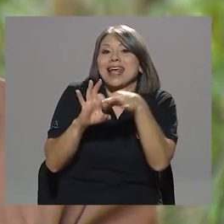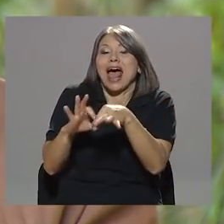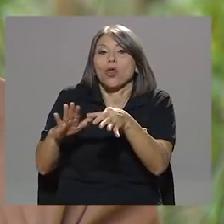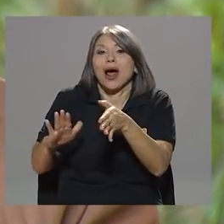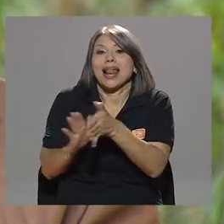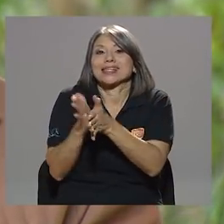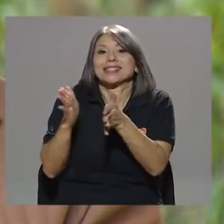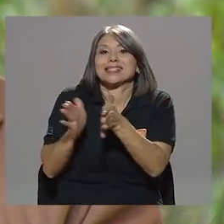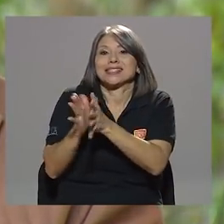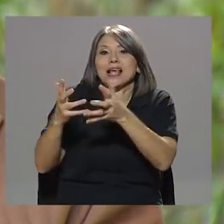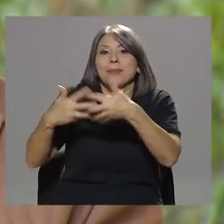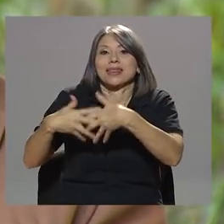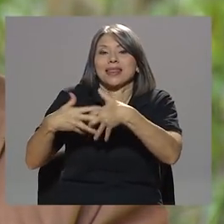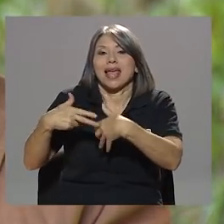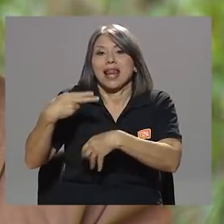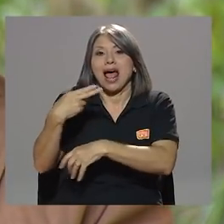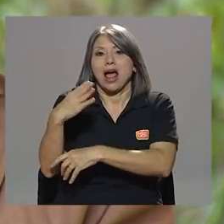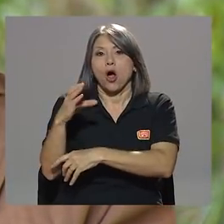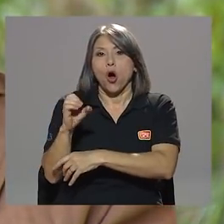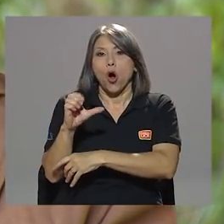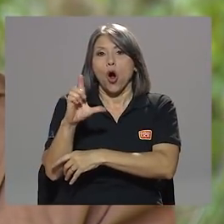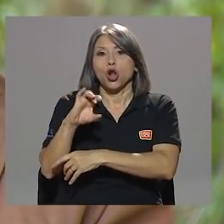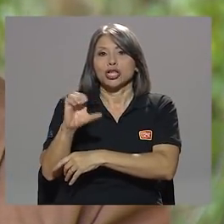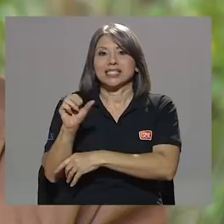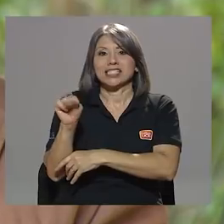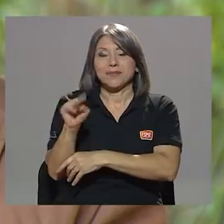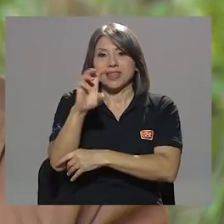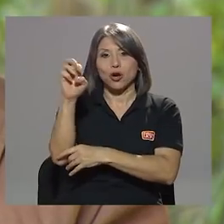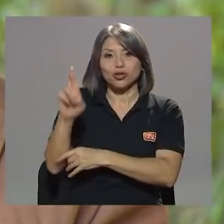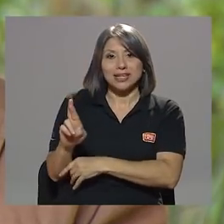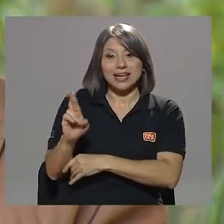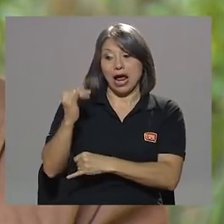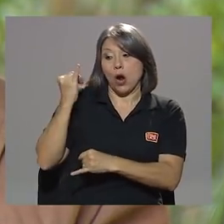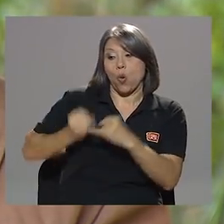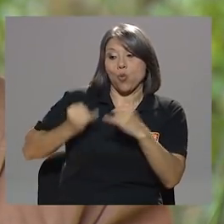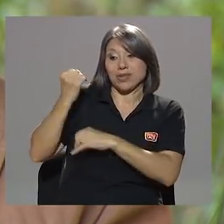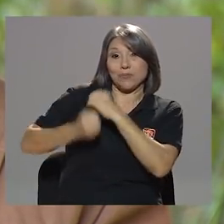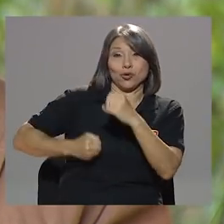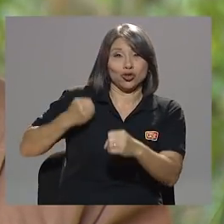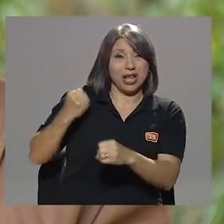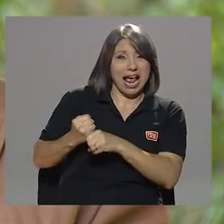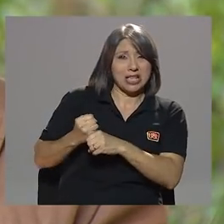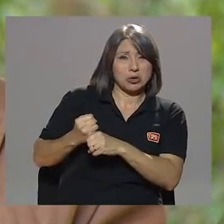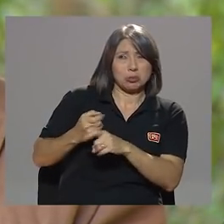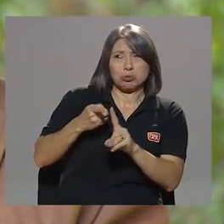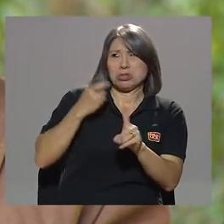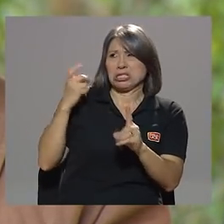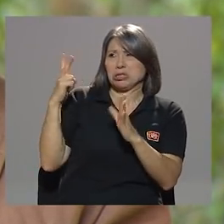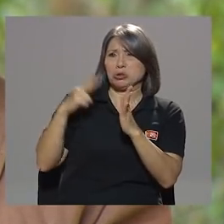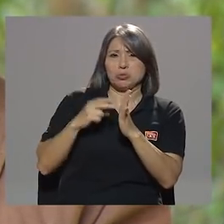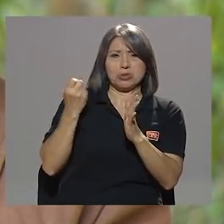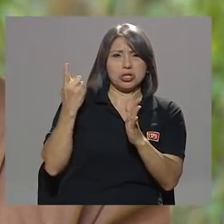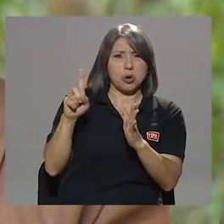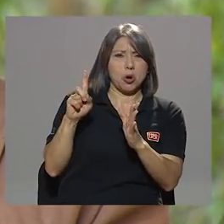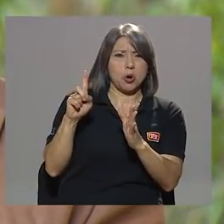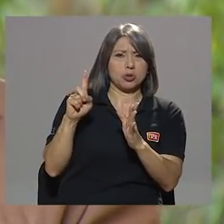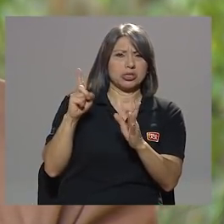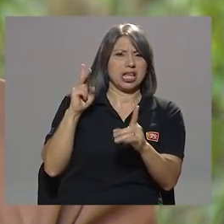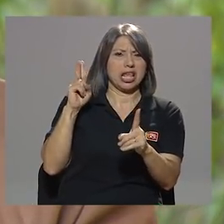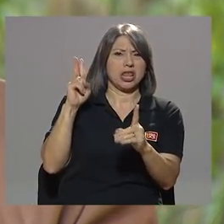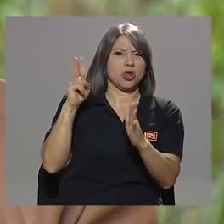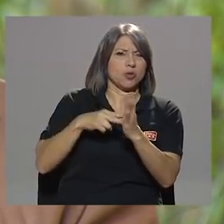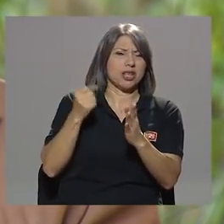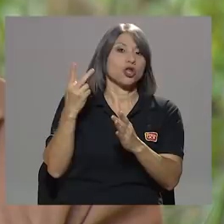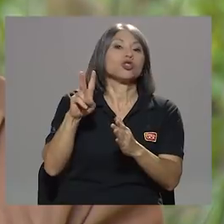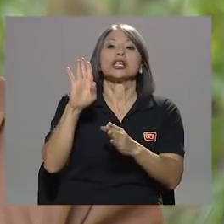cementera Holcim de Costa Rica en donde en los últimos años, si la memoria no me falla, desde el 2011 o el 2012, su